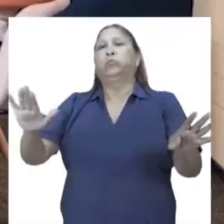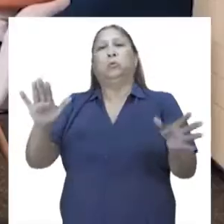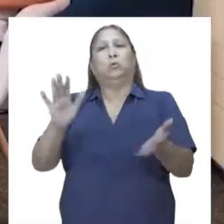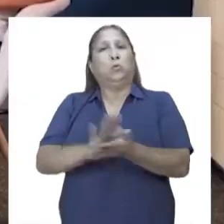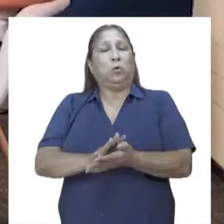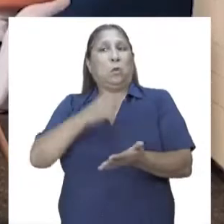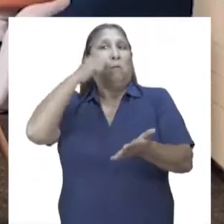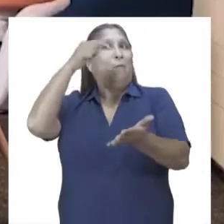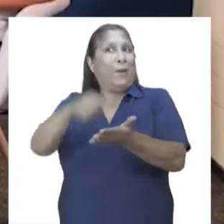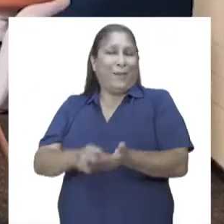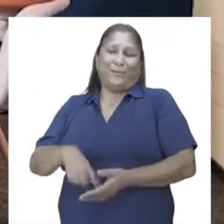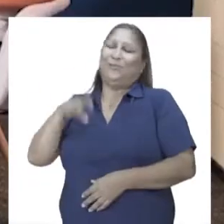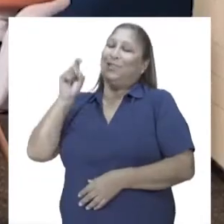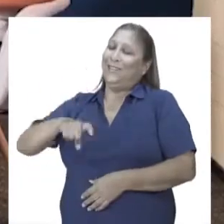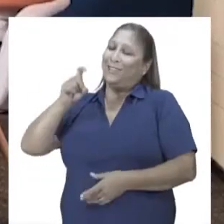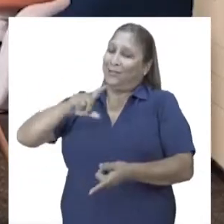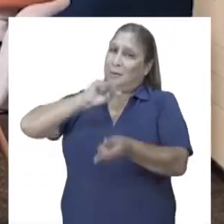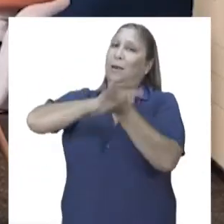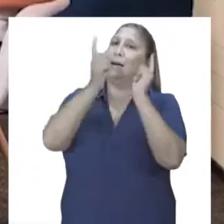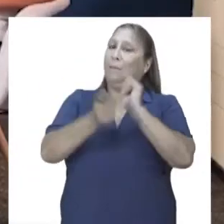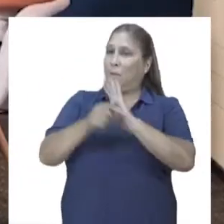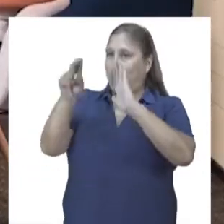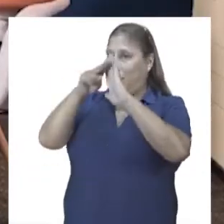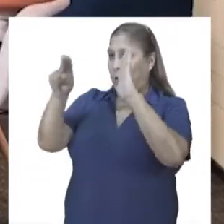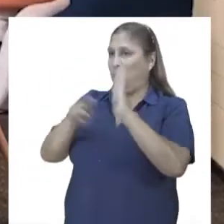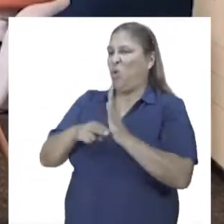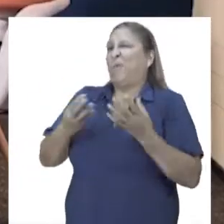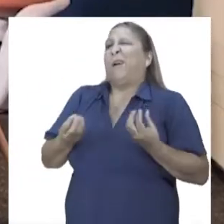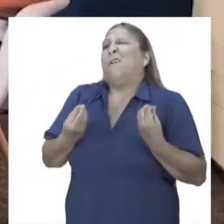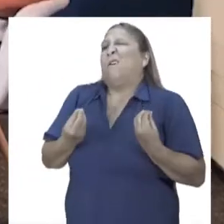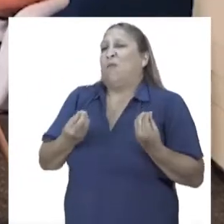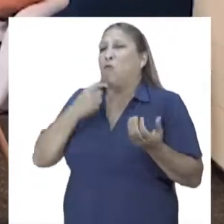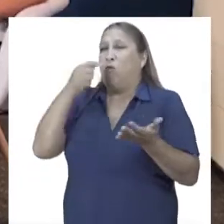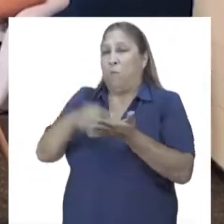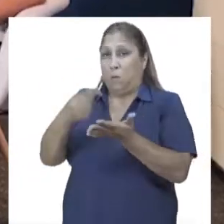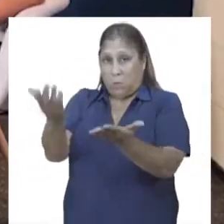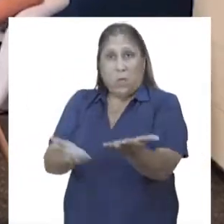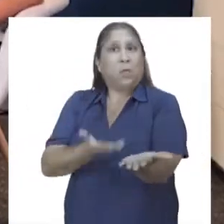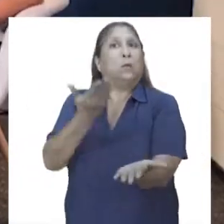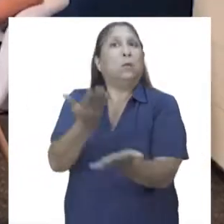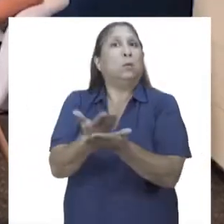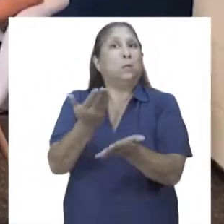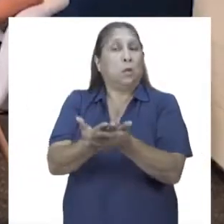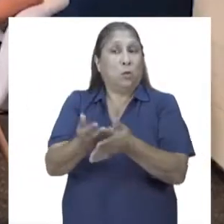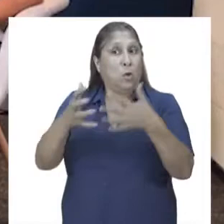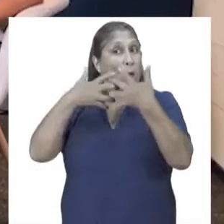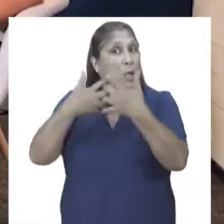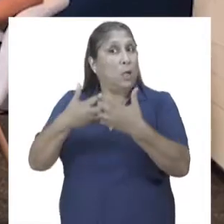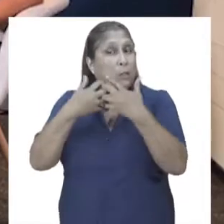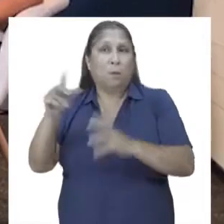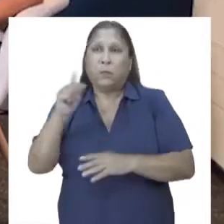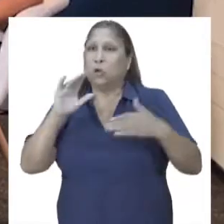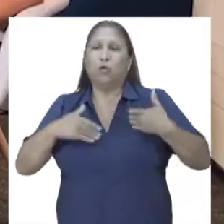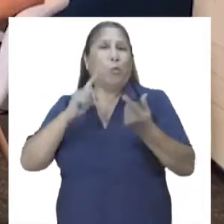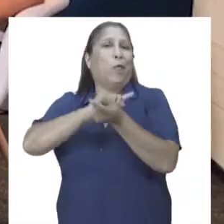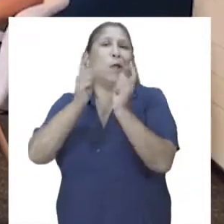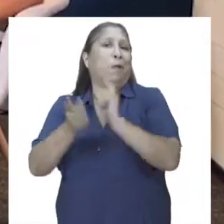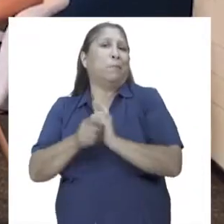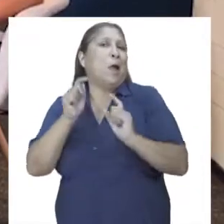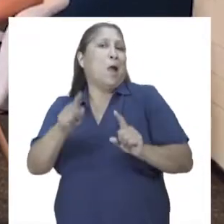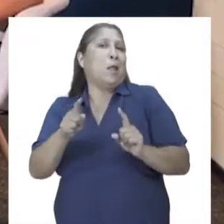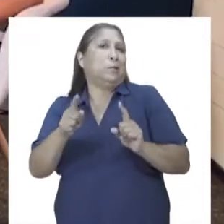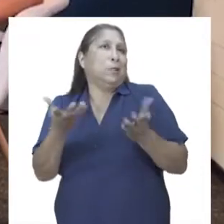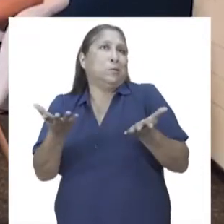Para eso se tiene que modificar la norma. ¿Cómo? Estableciendo de que las empresas no pueden modificar esas